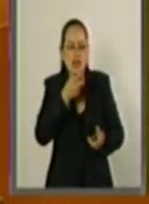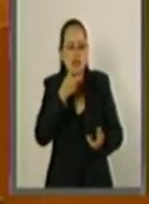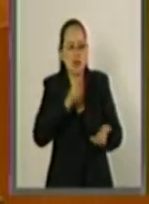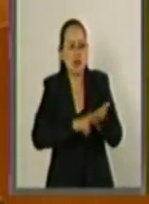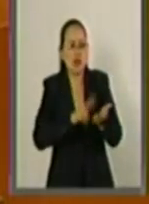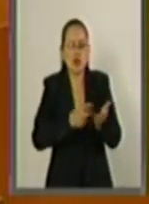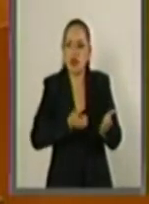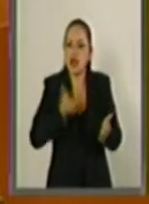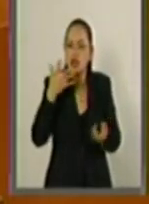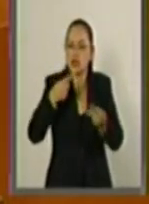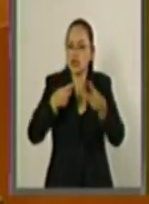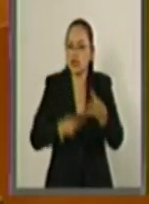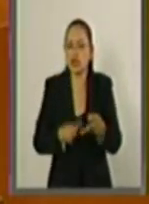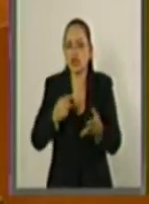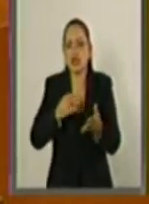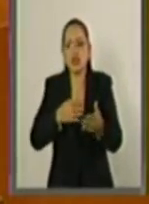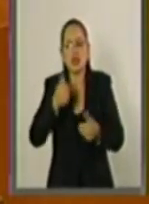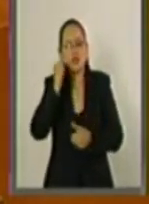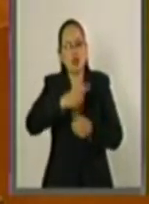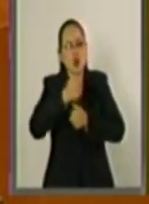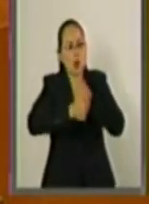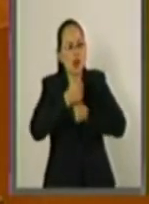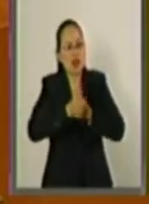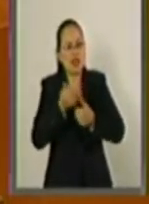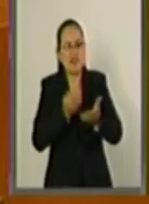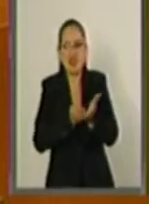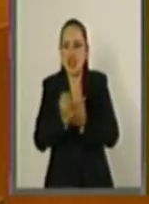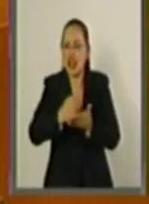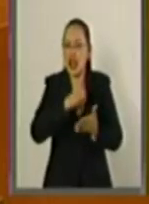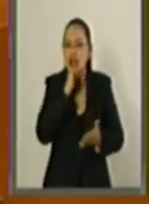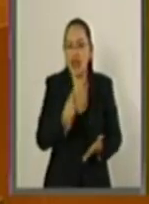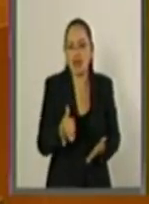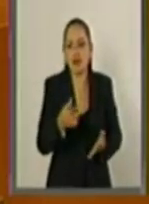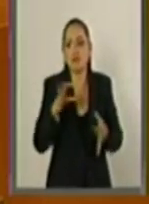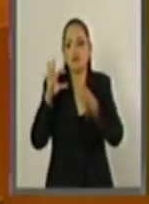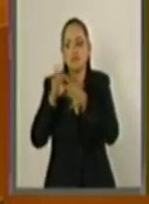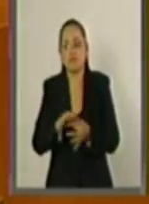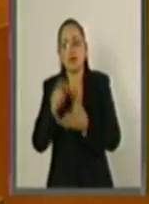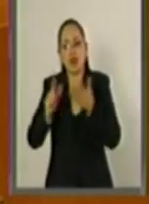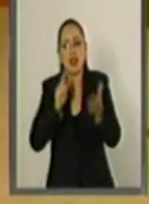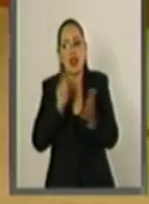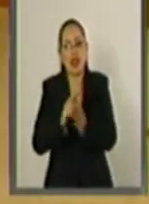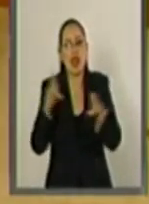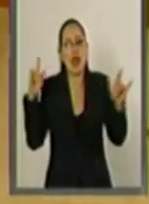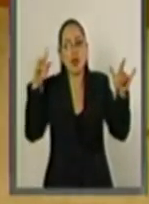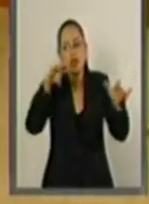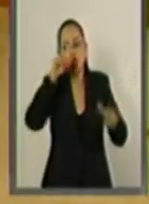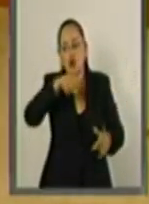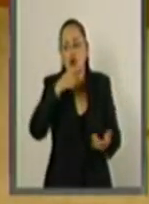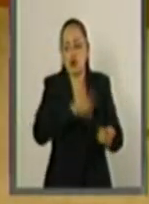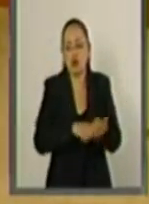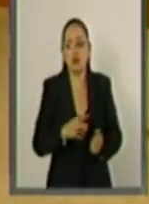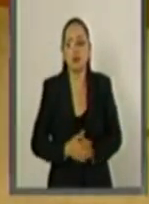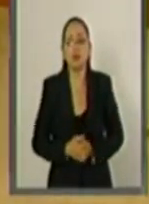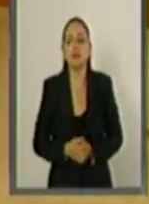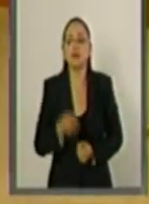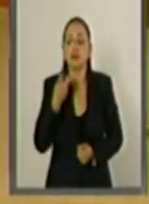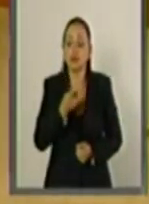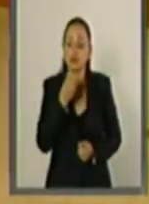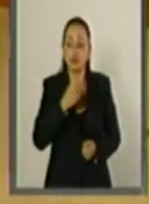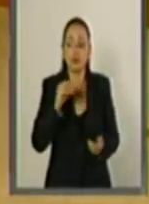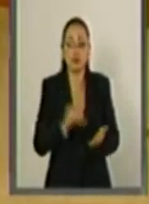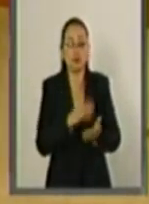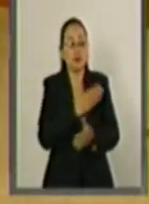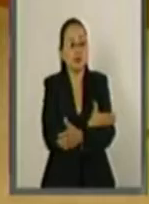prácticas desleales, de conformidad a todo esto con lo que establece la Ley de la Aviación Civil. Ante este panorama, compañeros